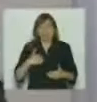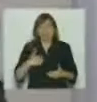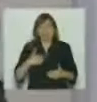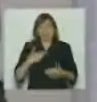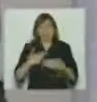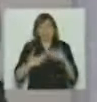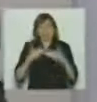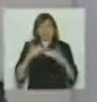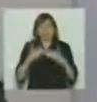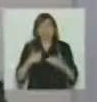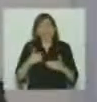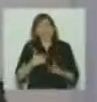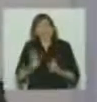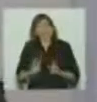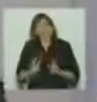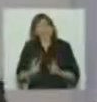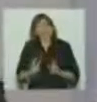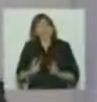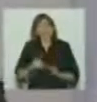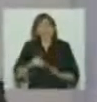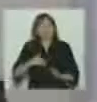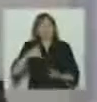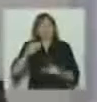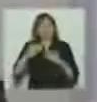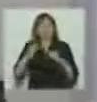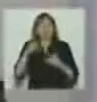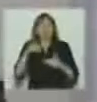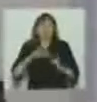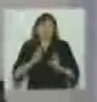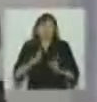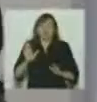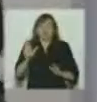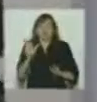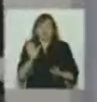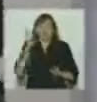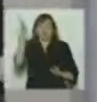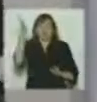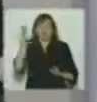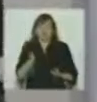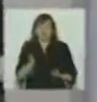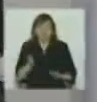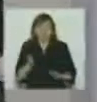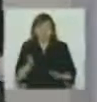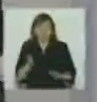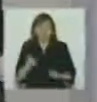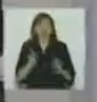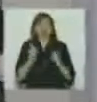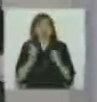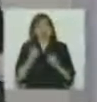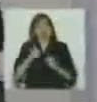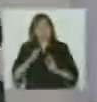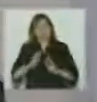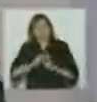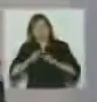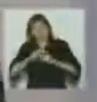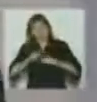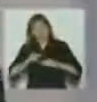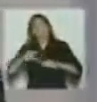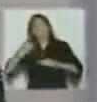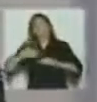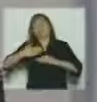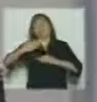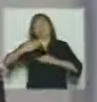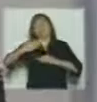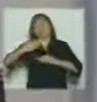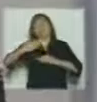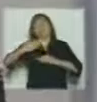qué buena que soy, lleguemos a las 50, y con que lleguemos a las 50 o a las 60, la mitad, estamos hechos para seguir adelante, porque